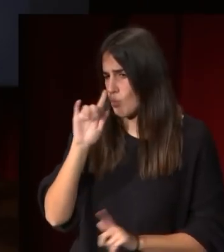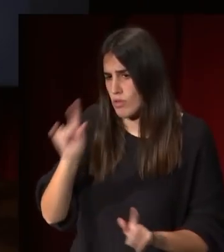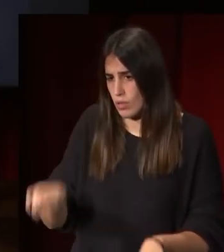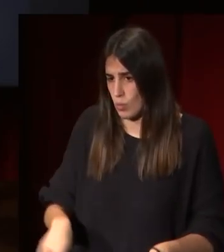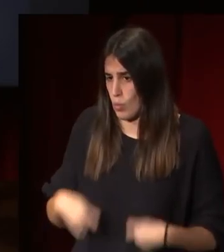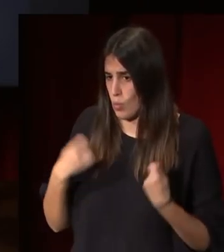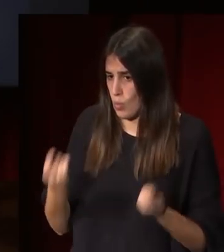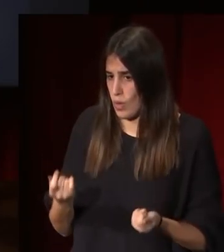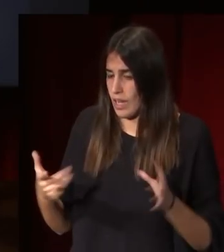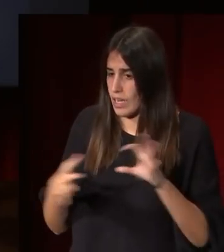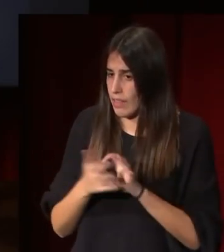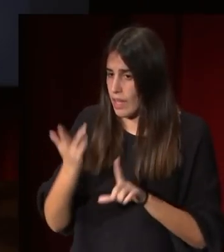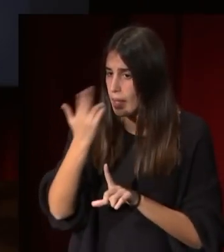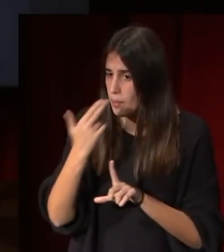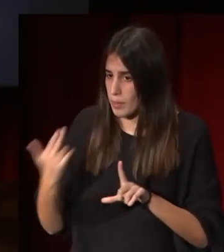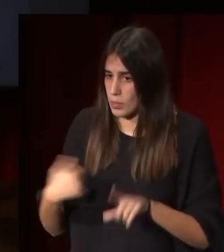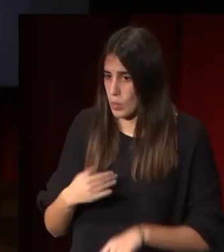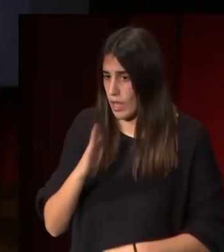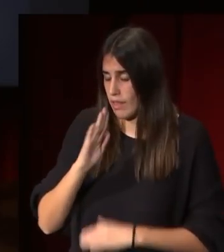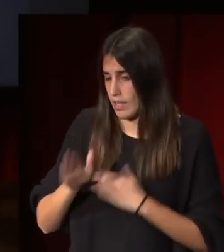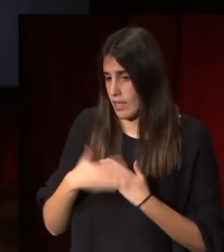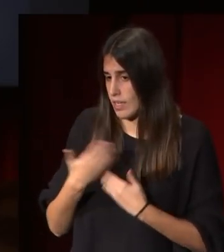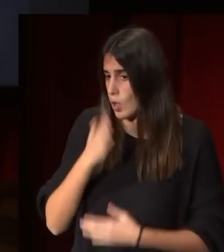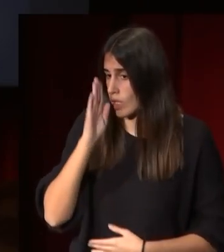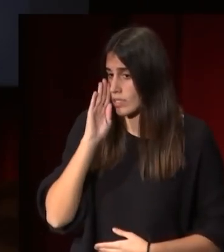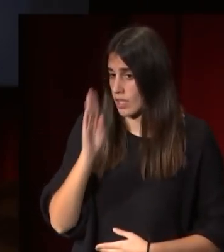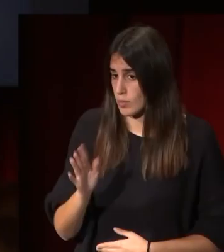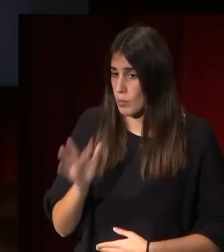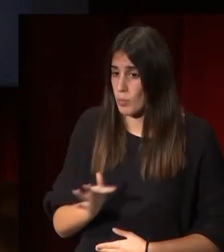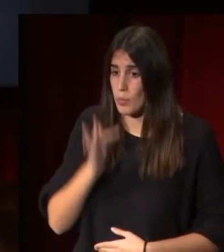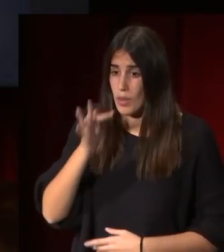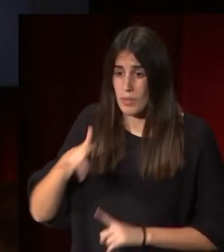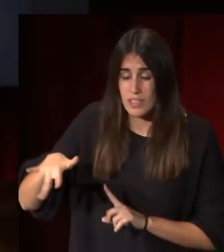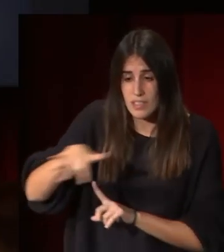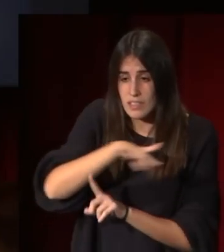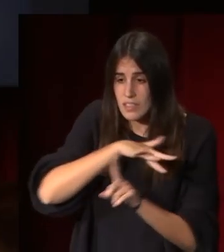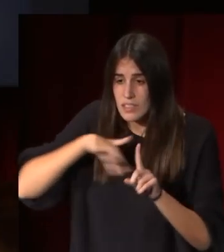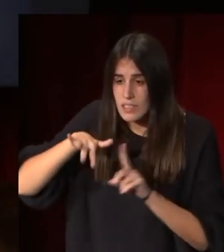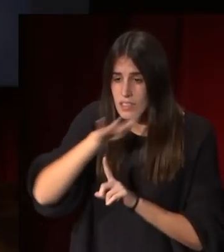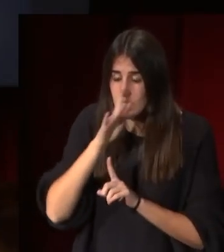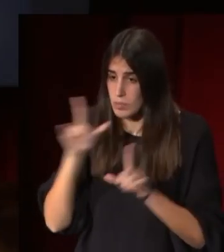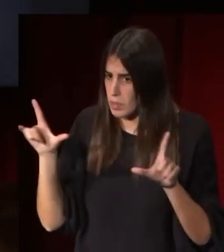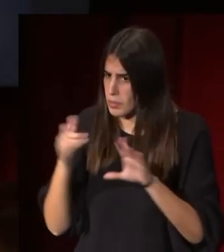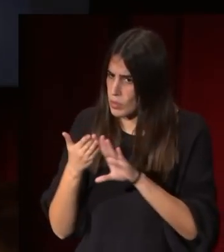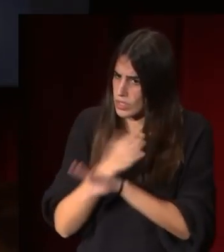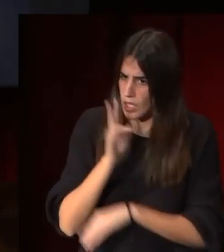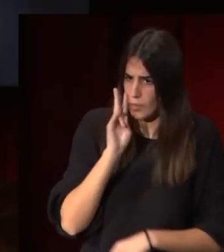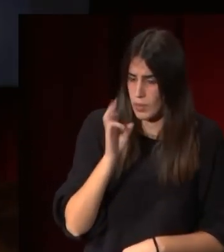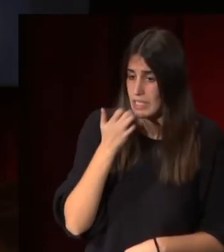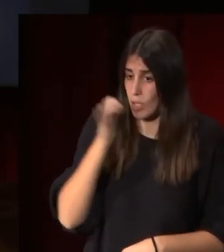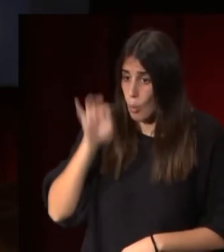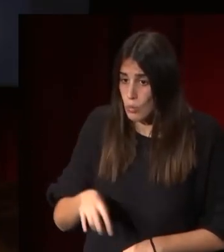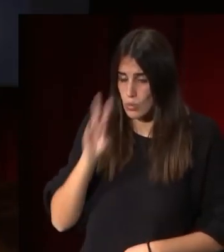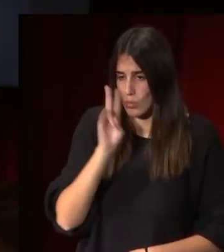de la pintura del neoclasicismo pero que además hay que ver alrededor incluso pinturas anteriores mirando aquí en el